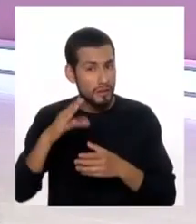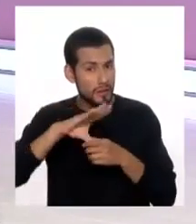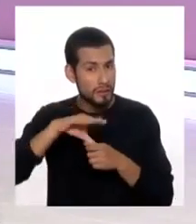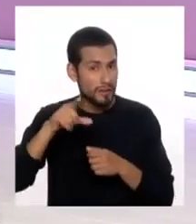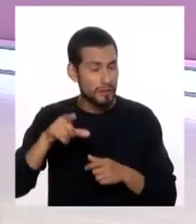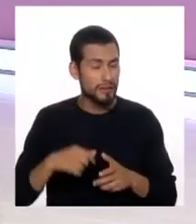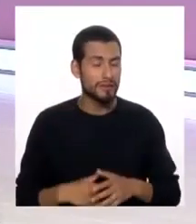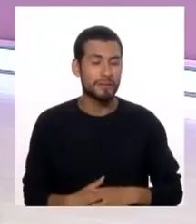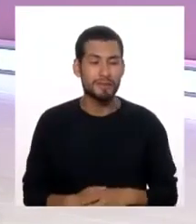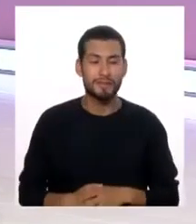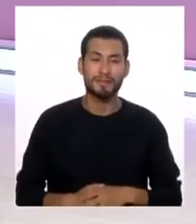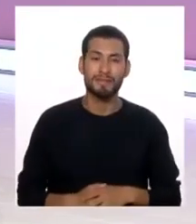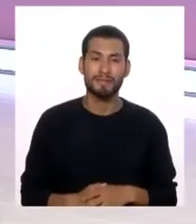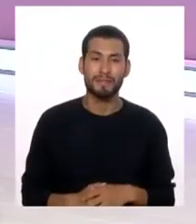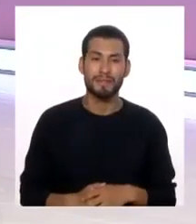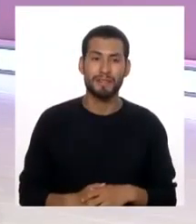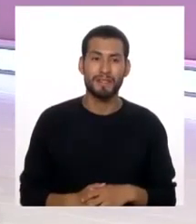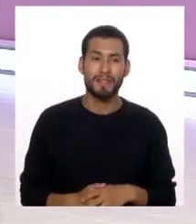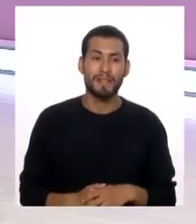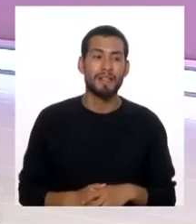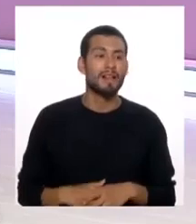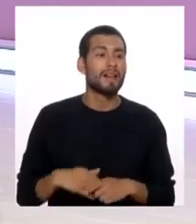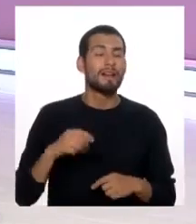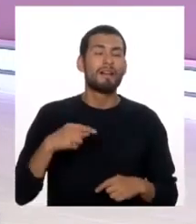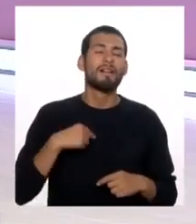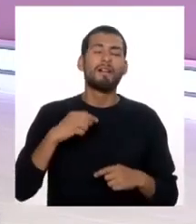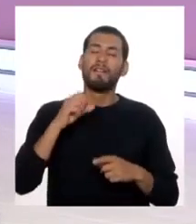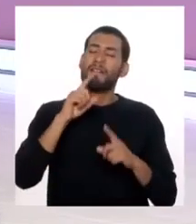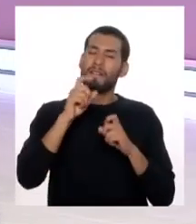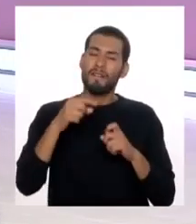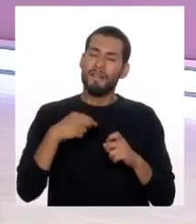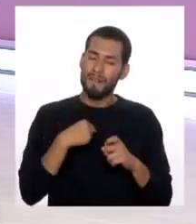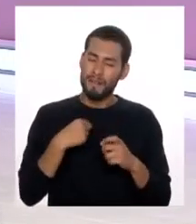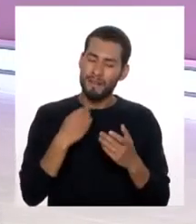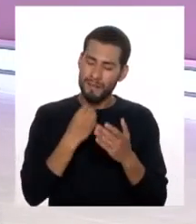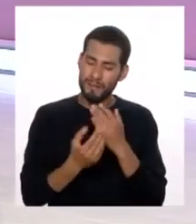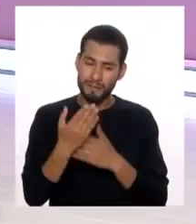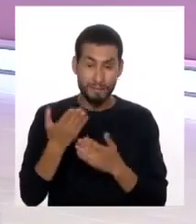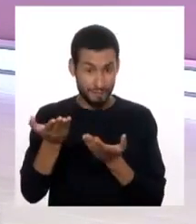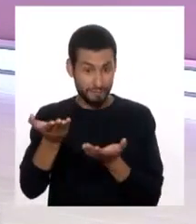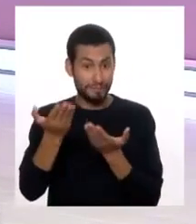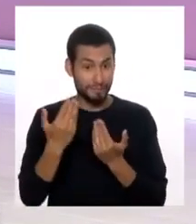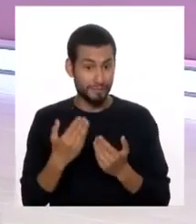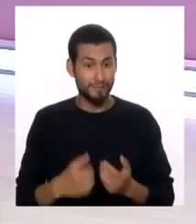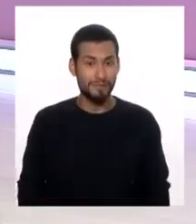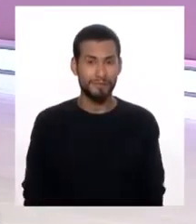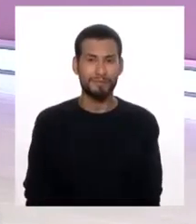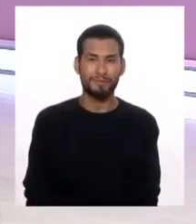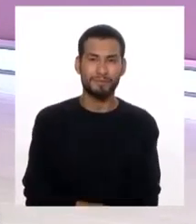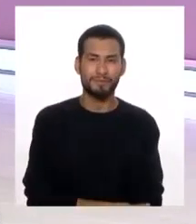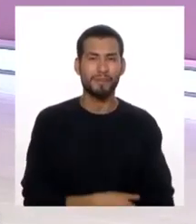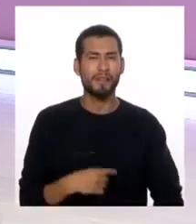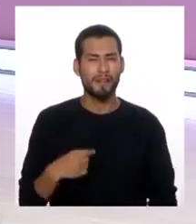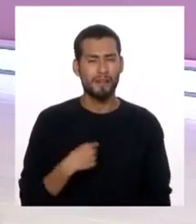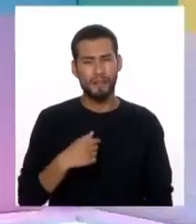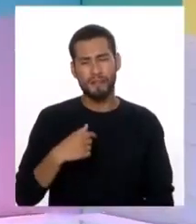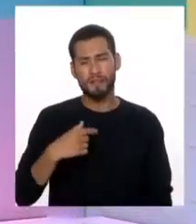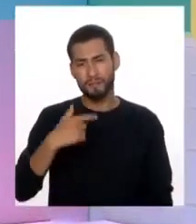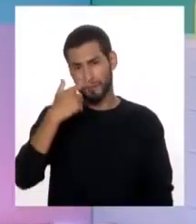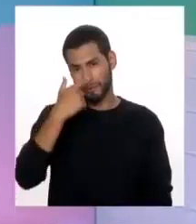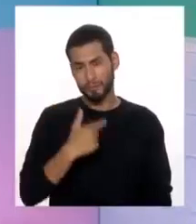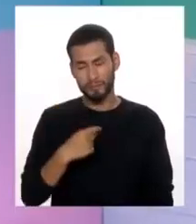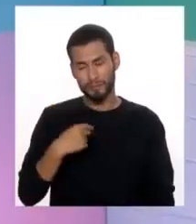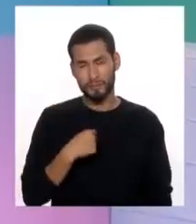días, señorita. Quería consultar con el doctor. Sí, te escuchamos. Mire, yo soy una paciente